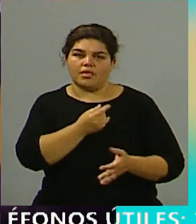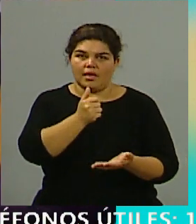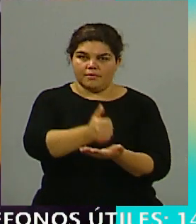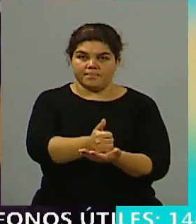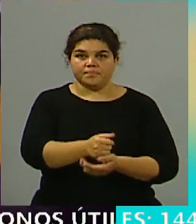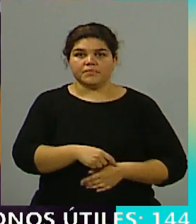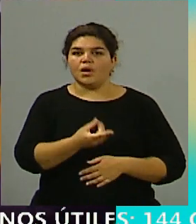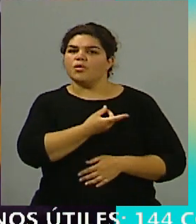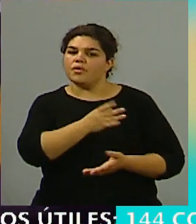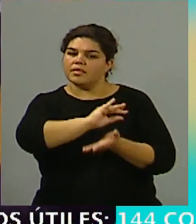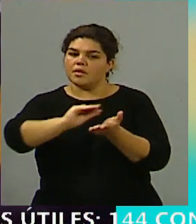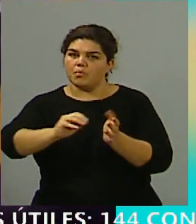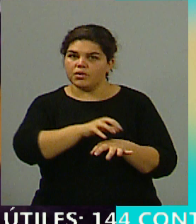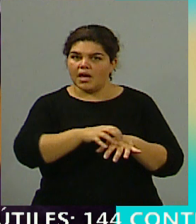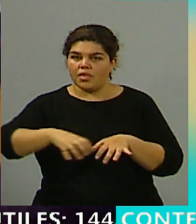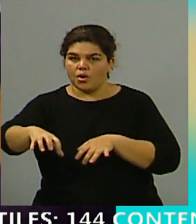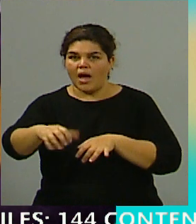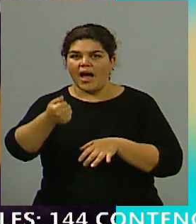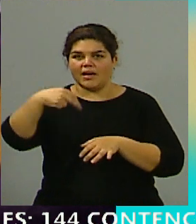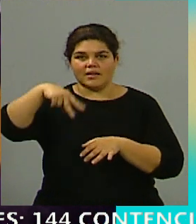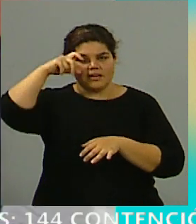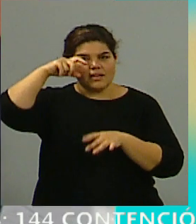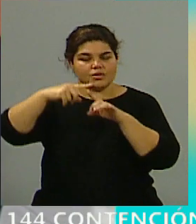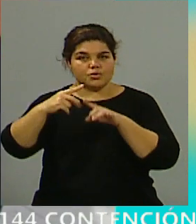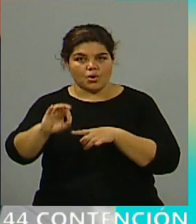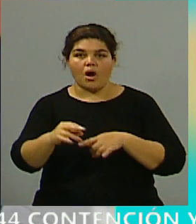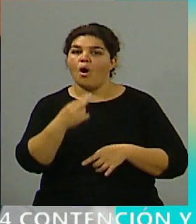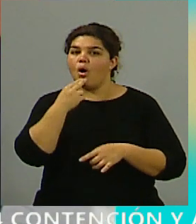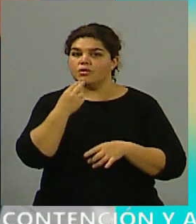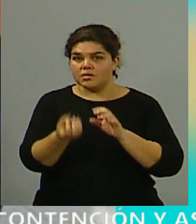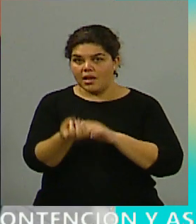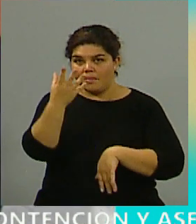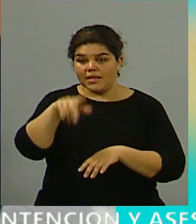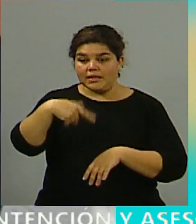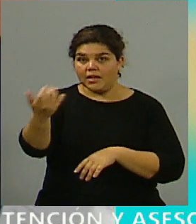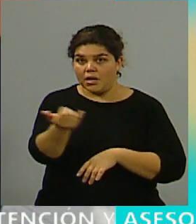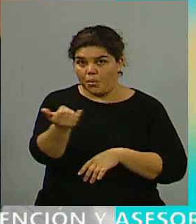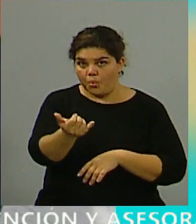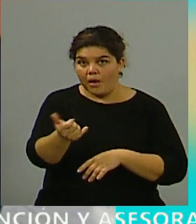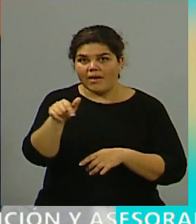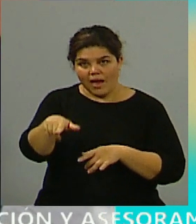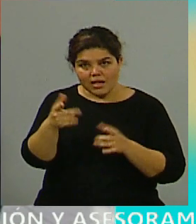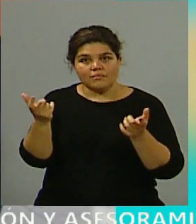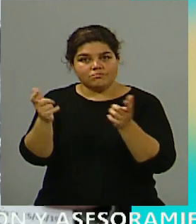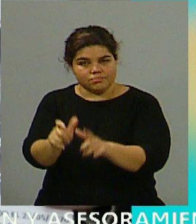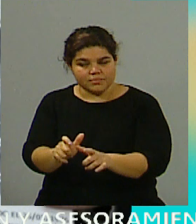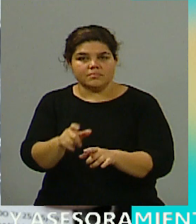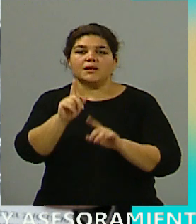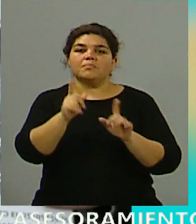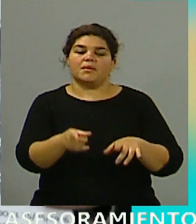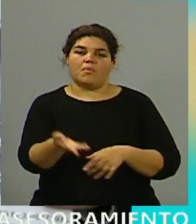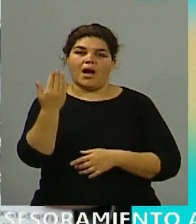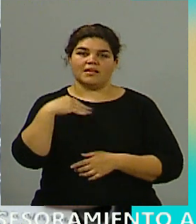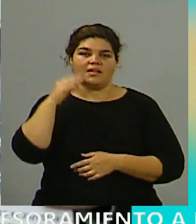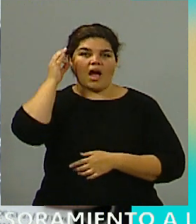Diputados justamente a las 11 de la mañana, mañana jueves. Y el 30 de agosto justamente se celebró el Día